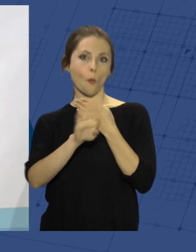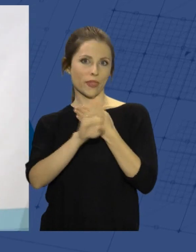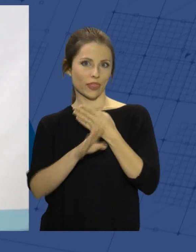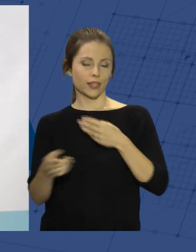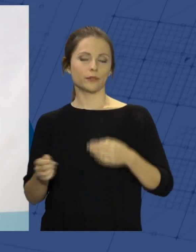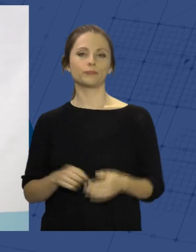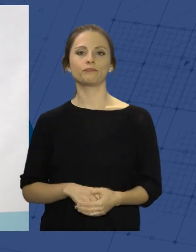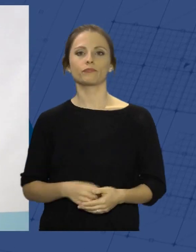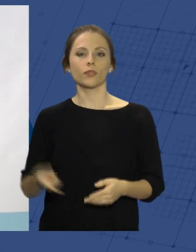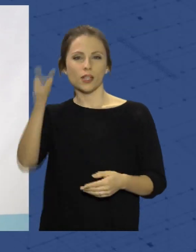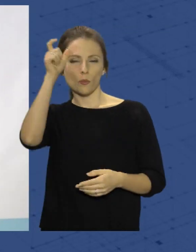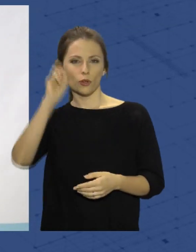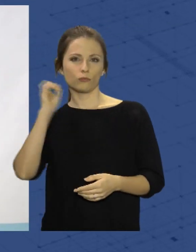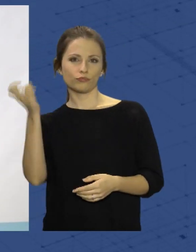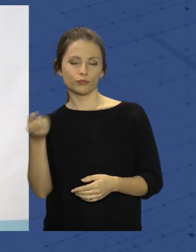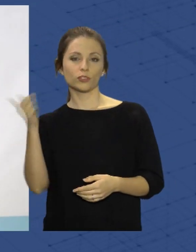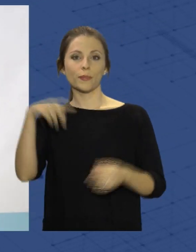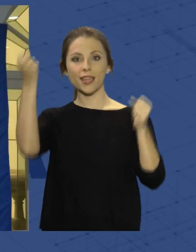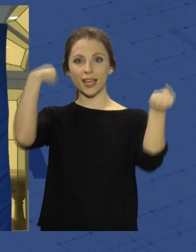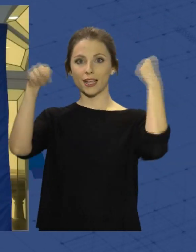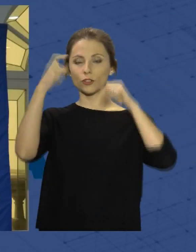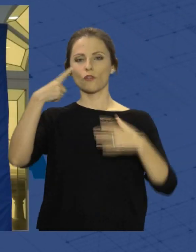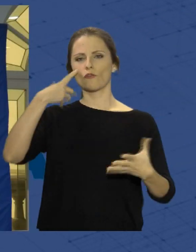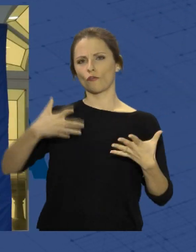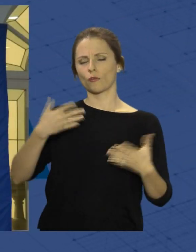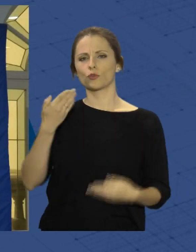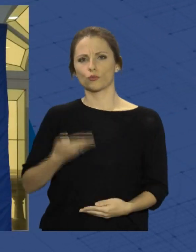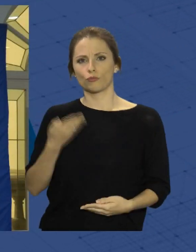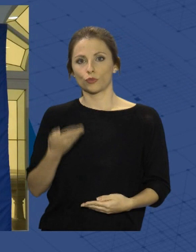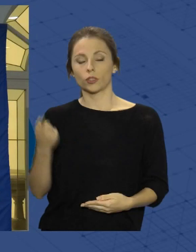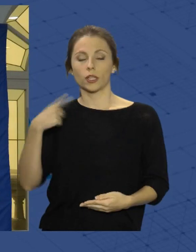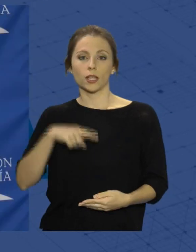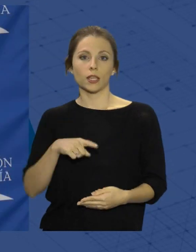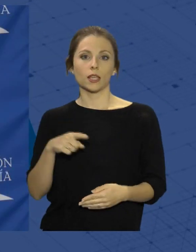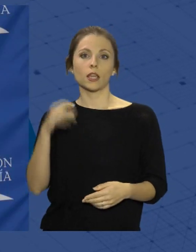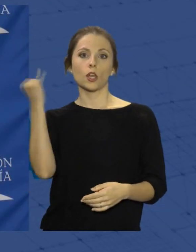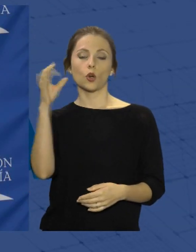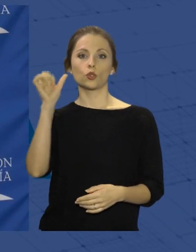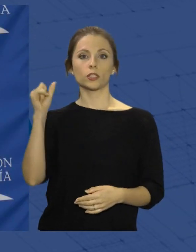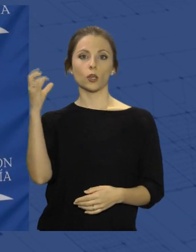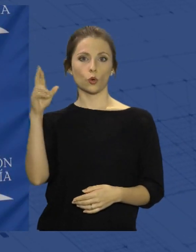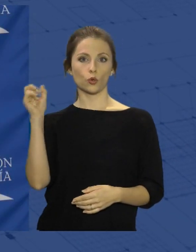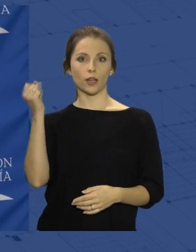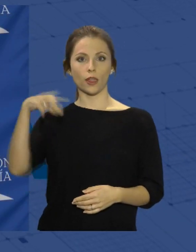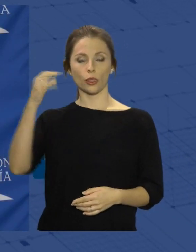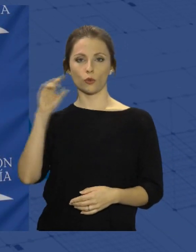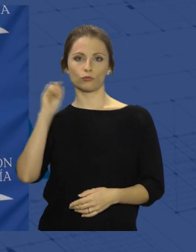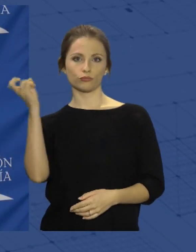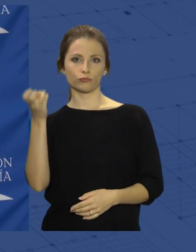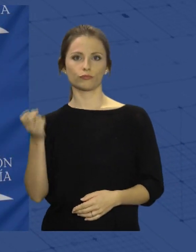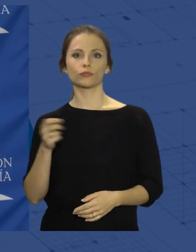así como actores de la talla de Adriana Huarte, Javier Cámara, José Coronado o Nathalie Poza. En total se va a optar